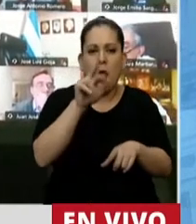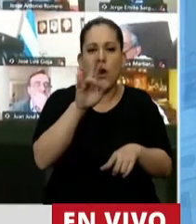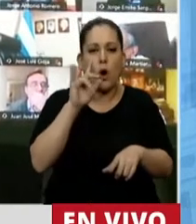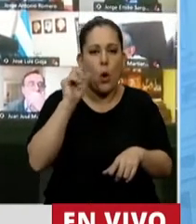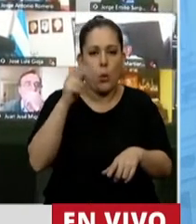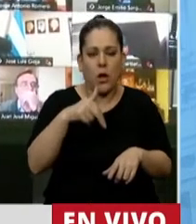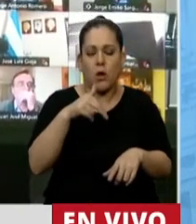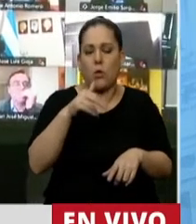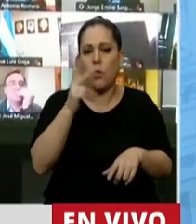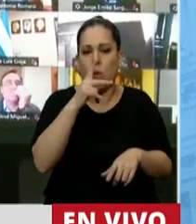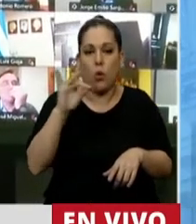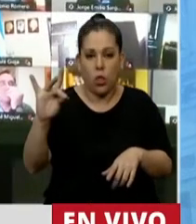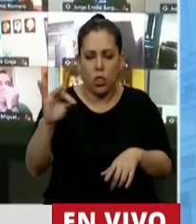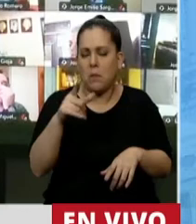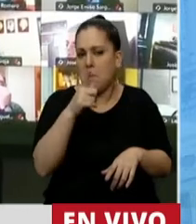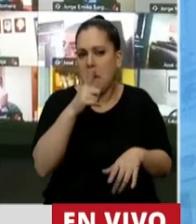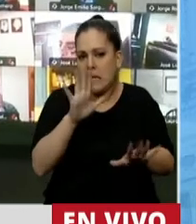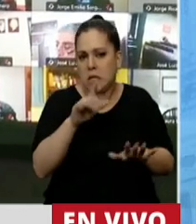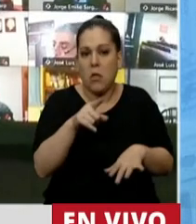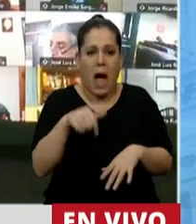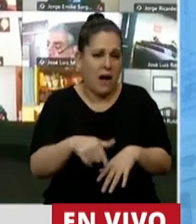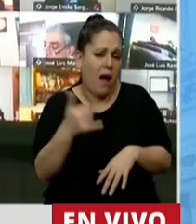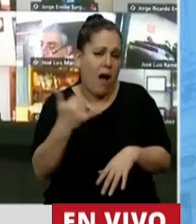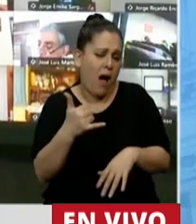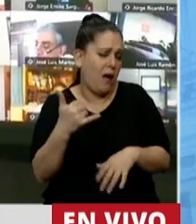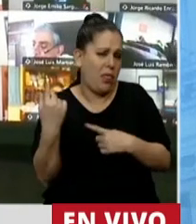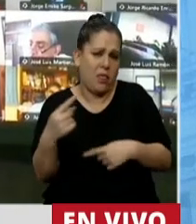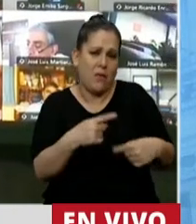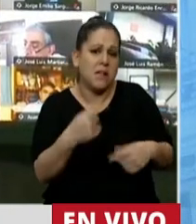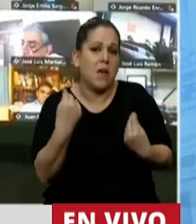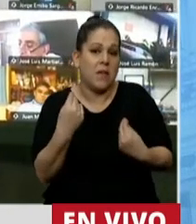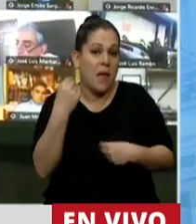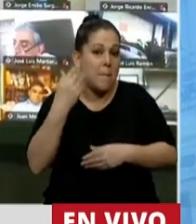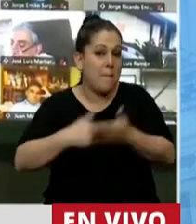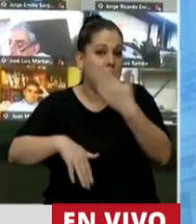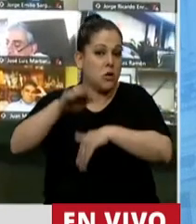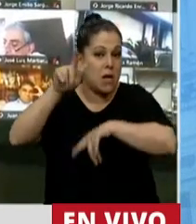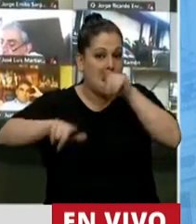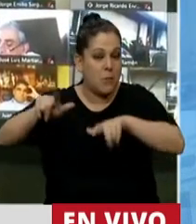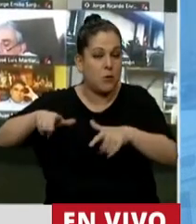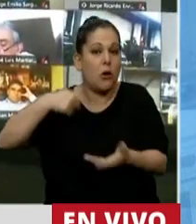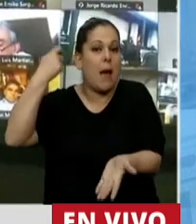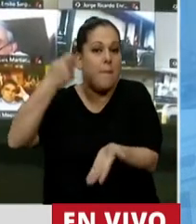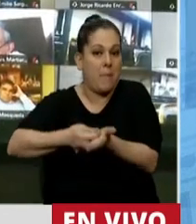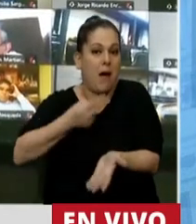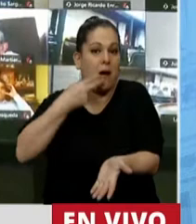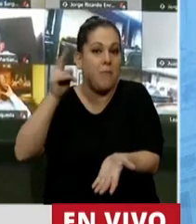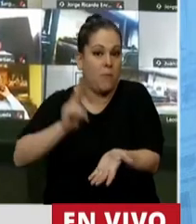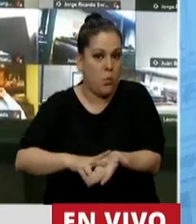existir una gran diferencia. Una diferencia esencial que es que mientras la mayoría de los que van a pagar este impuesto